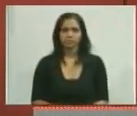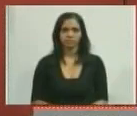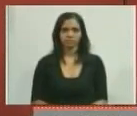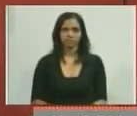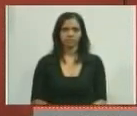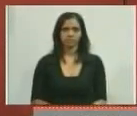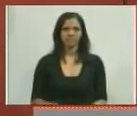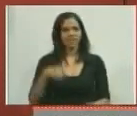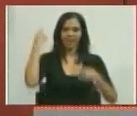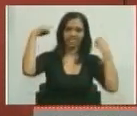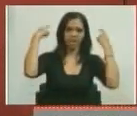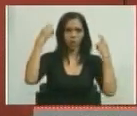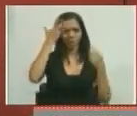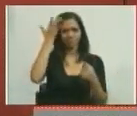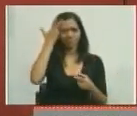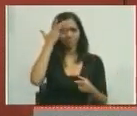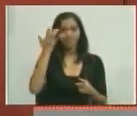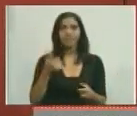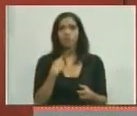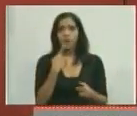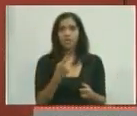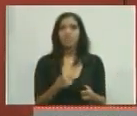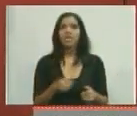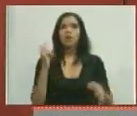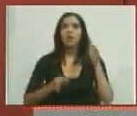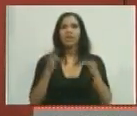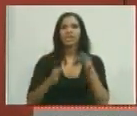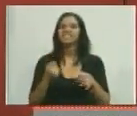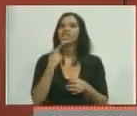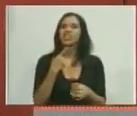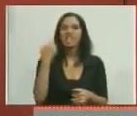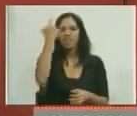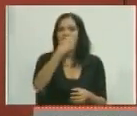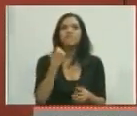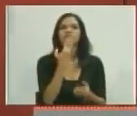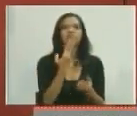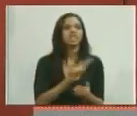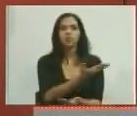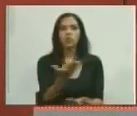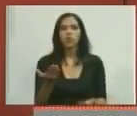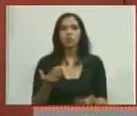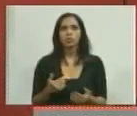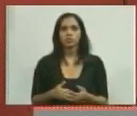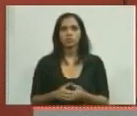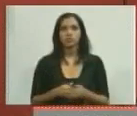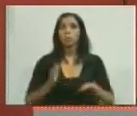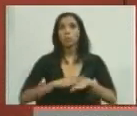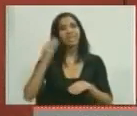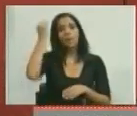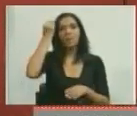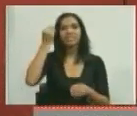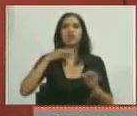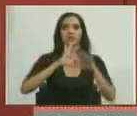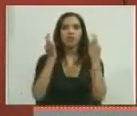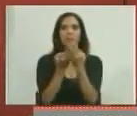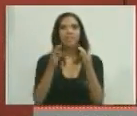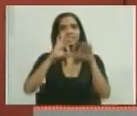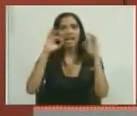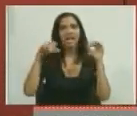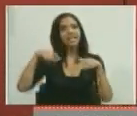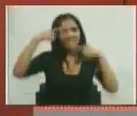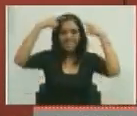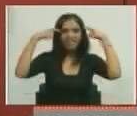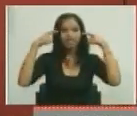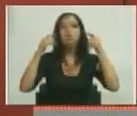Te vas a hacer loco. Y se los dije en estos días cuando estuvimos al juicio. Se los dije el ante todo. Porque creen que los familiares de los chavistas, ellos